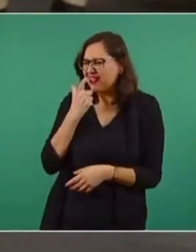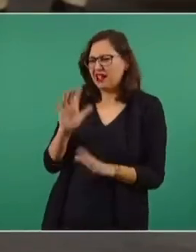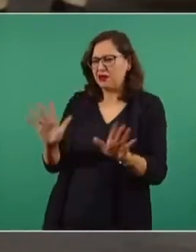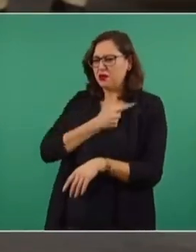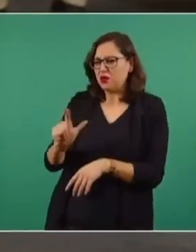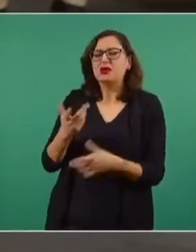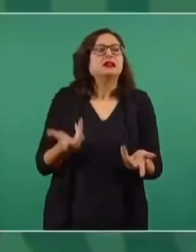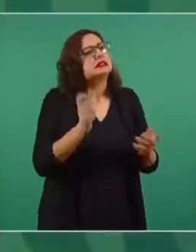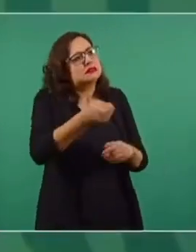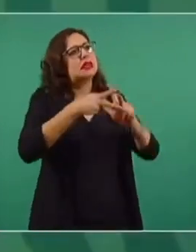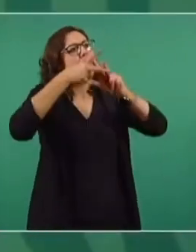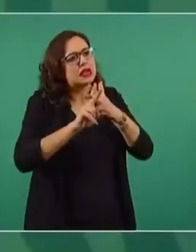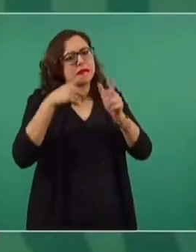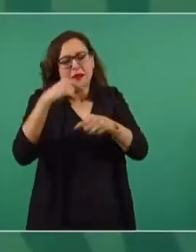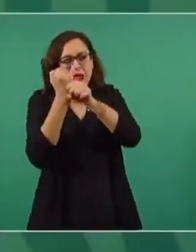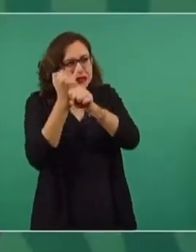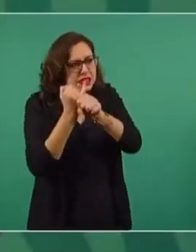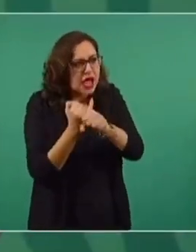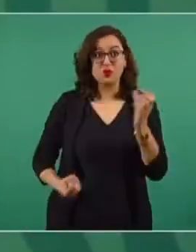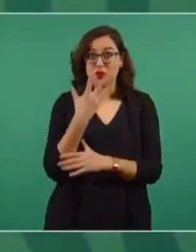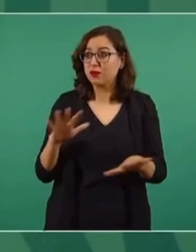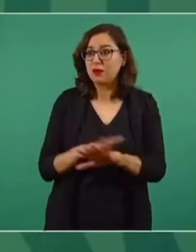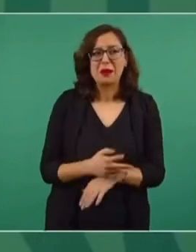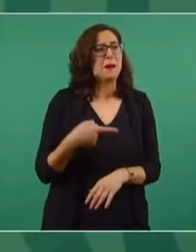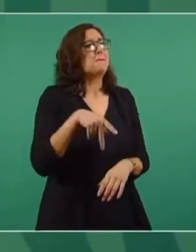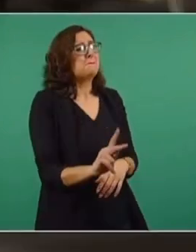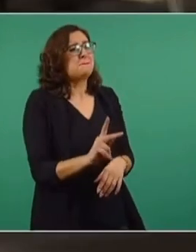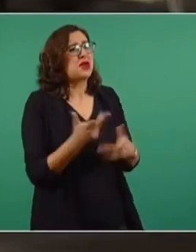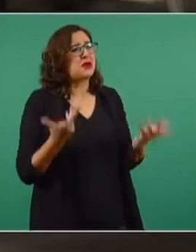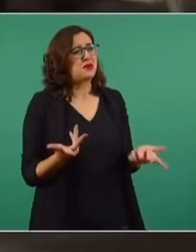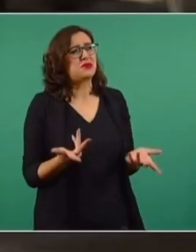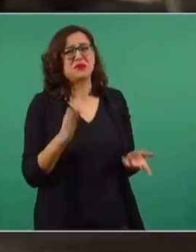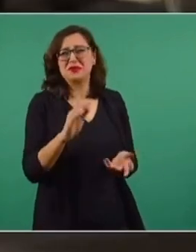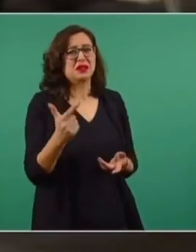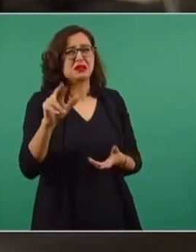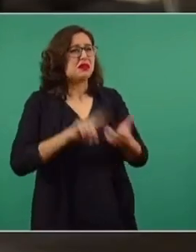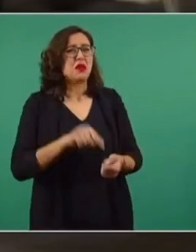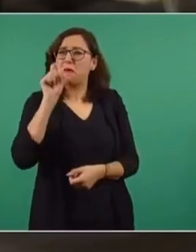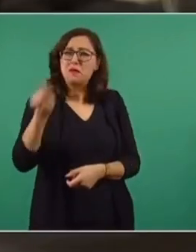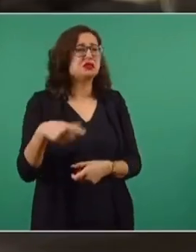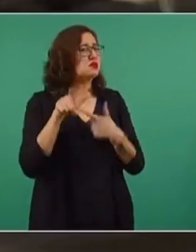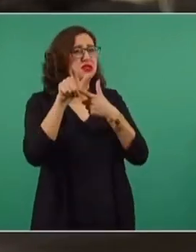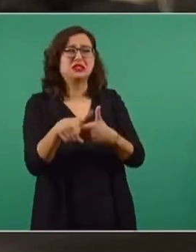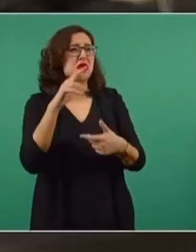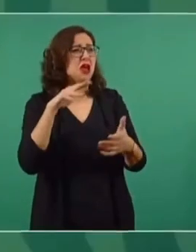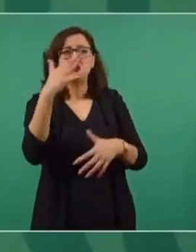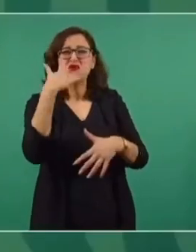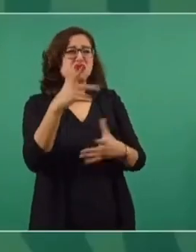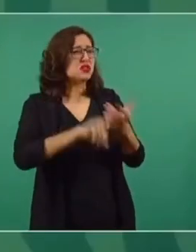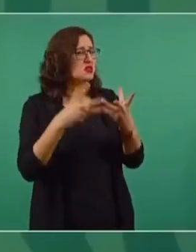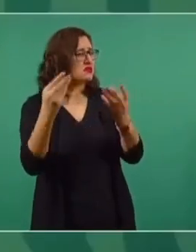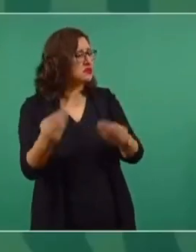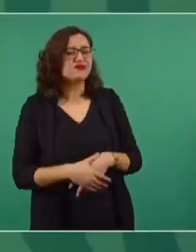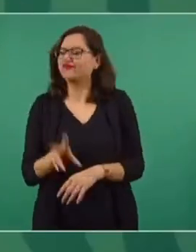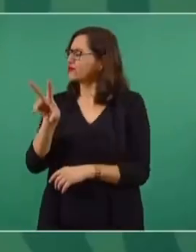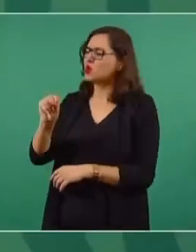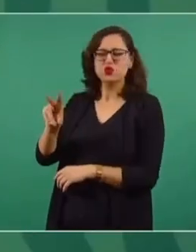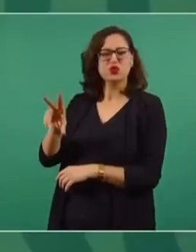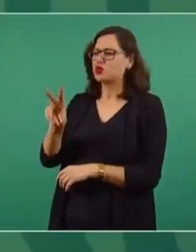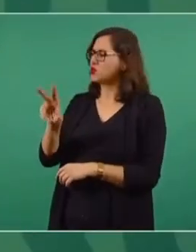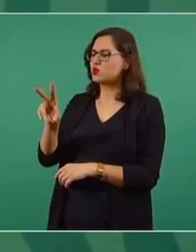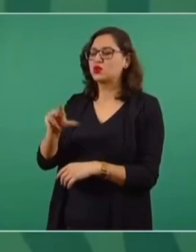puedan hacer las investigaciones. Tengamos confianza, ya no es lo mismo. Pero si es así en las fiscalías, presidente. No, no. Sigue habiendo muchísima corrupción. No, no, no, no, no, pero